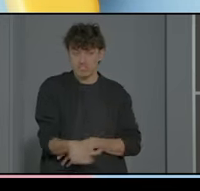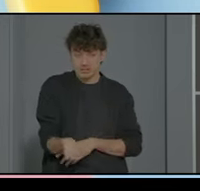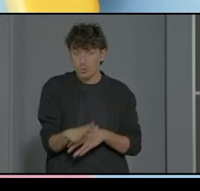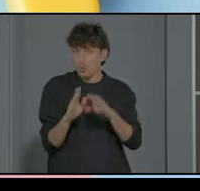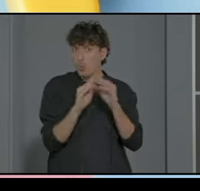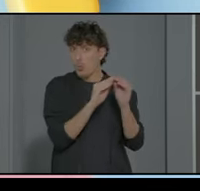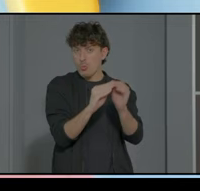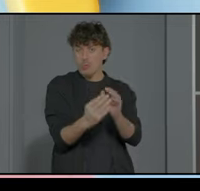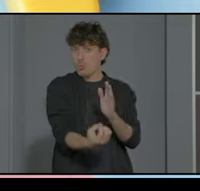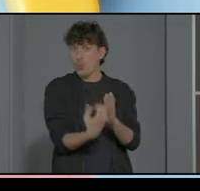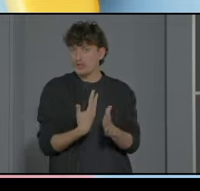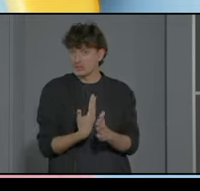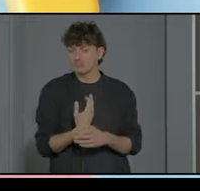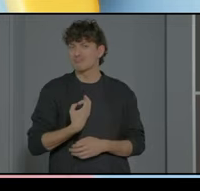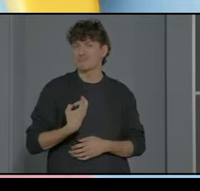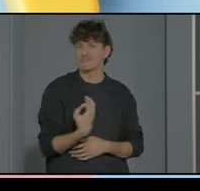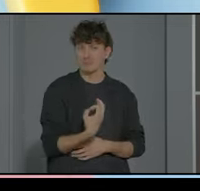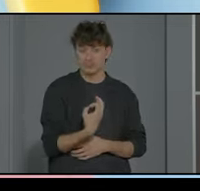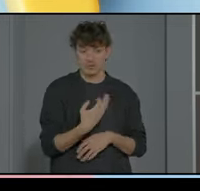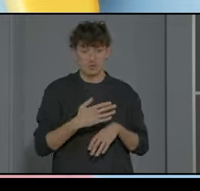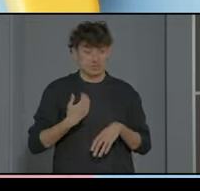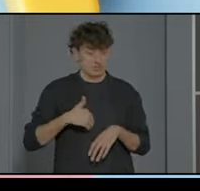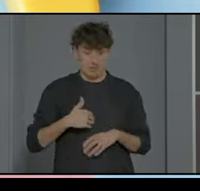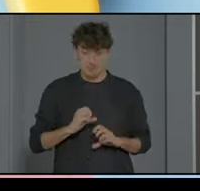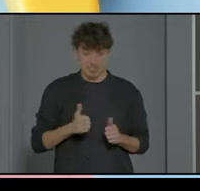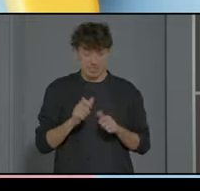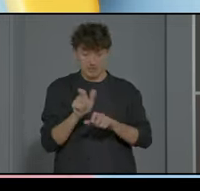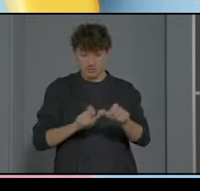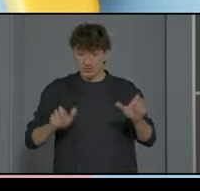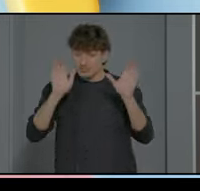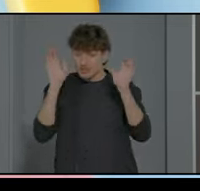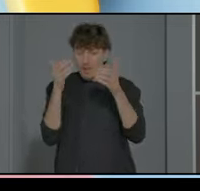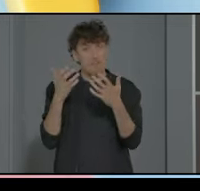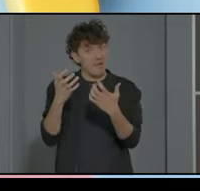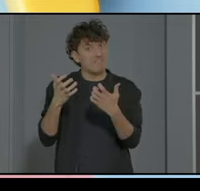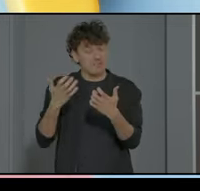empiezan a llegar beneficios no solo para nuestros pequeños con TEA sino para el resto de alumnado